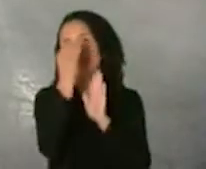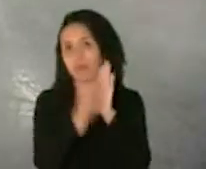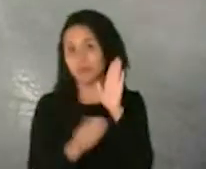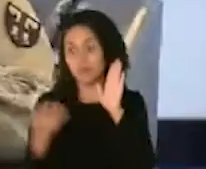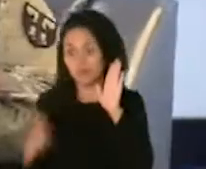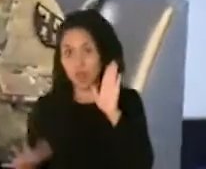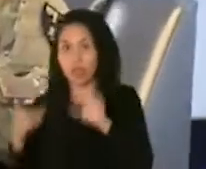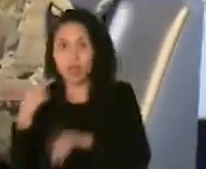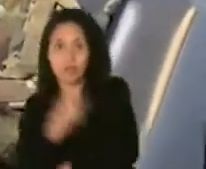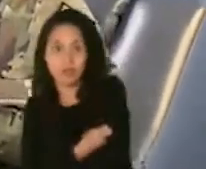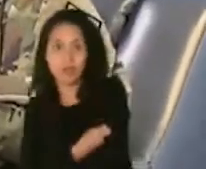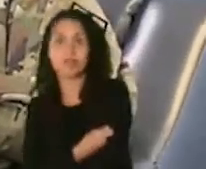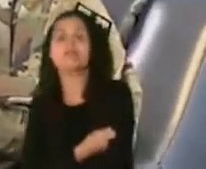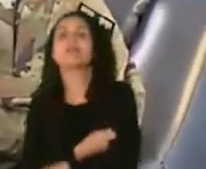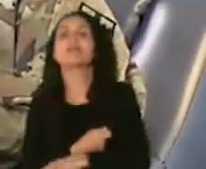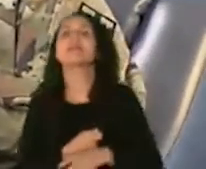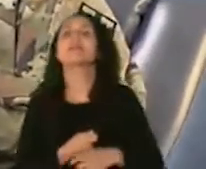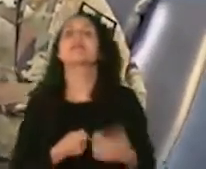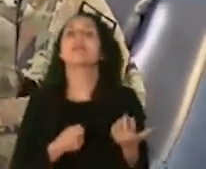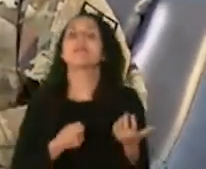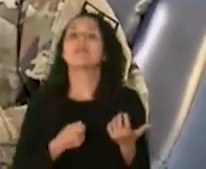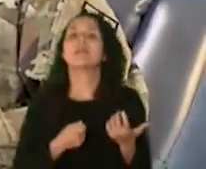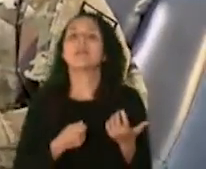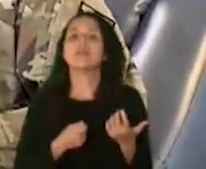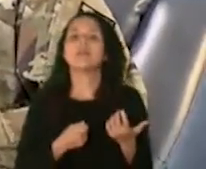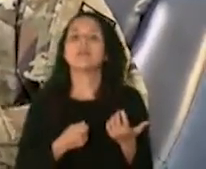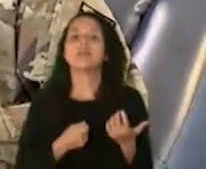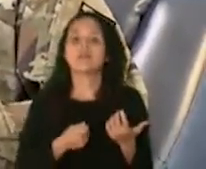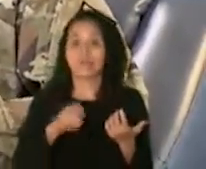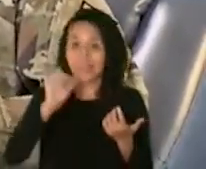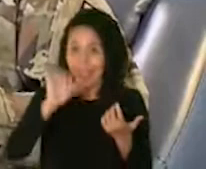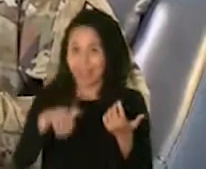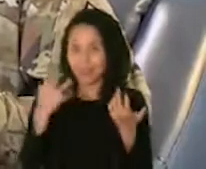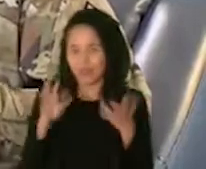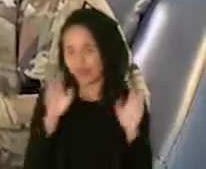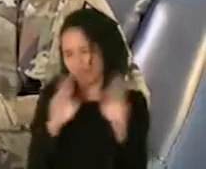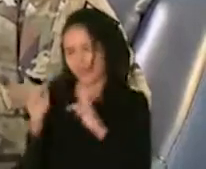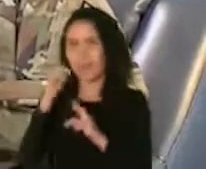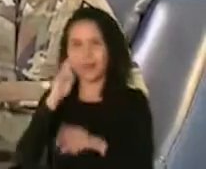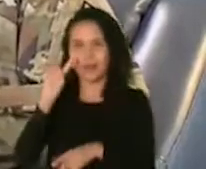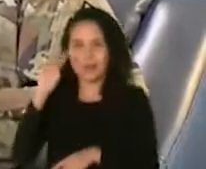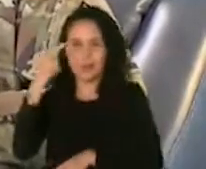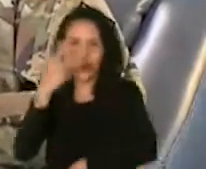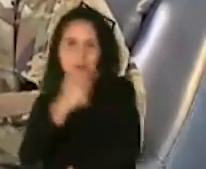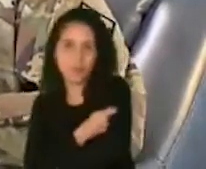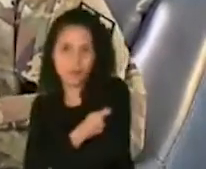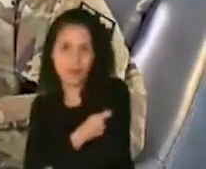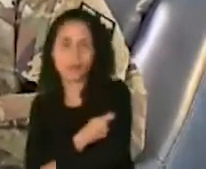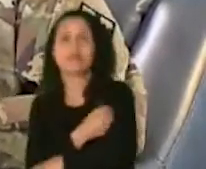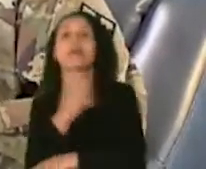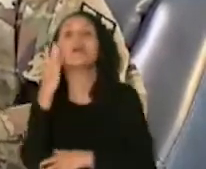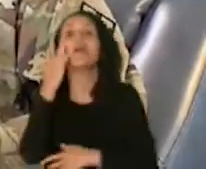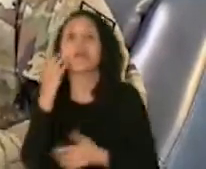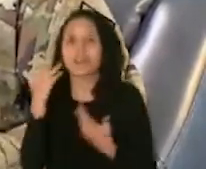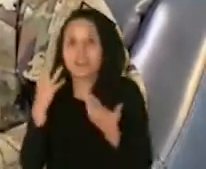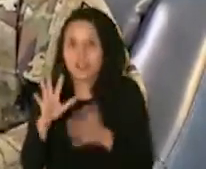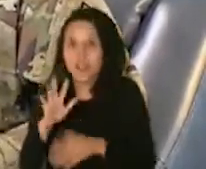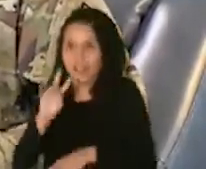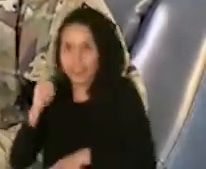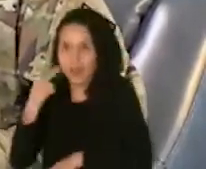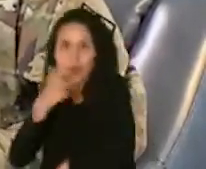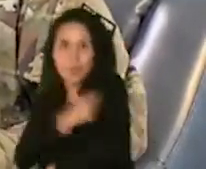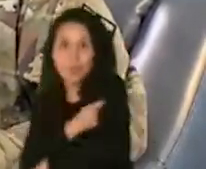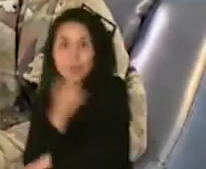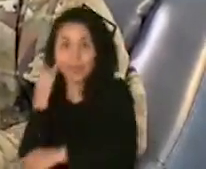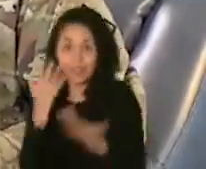genera en esa cadena de distribución la segunda vacuna porque esa segunda vacuna ya viene con nombre y apellido. Viene